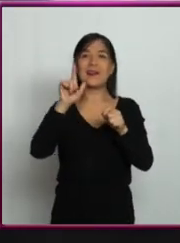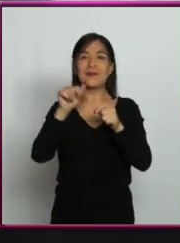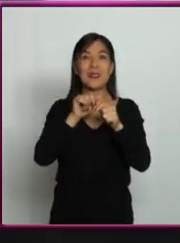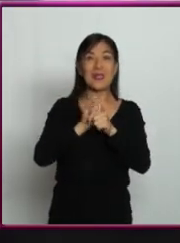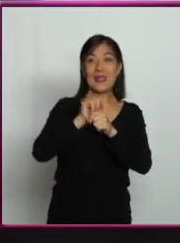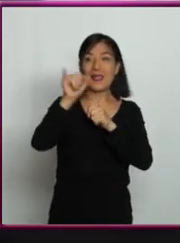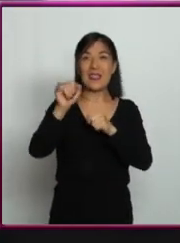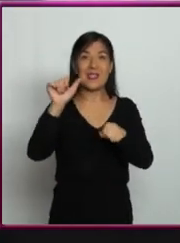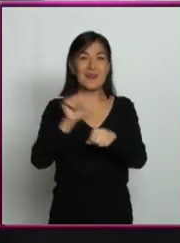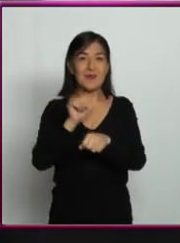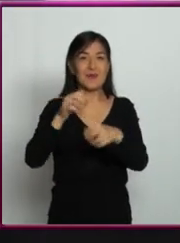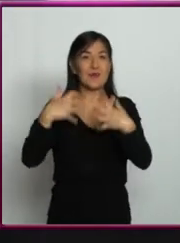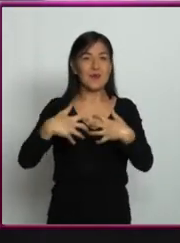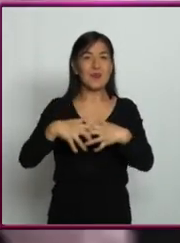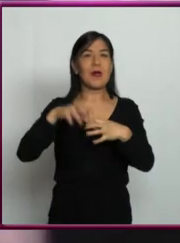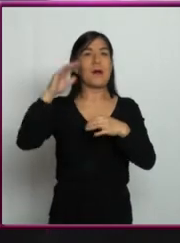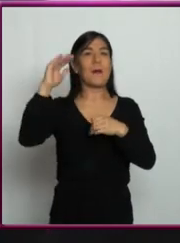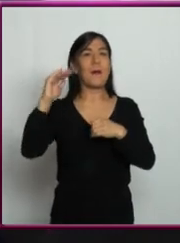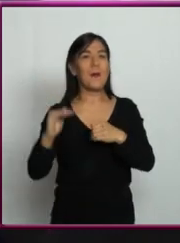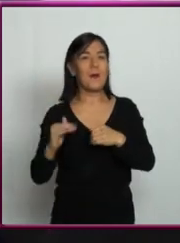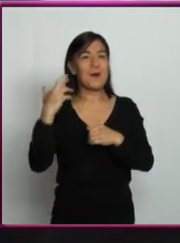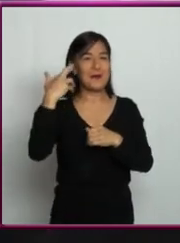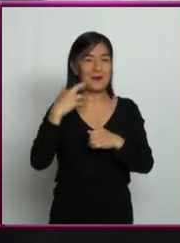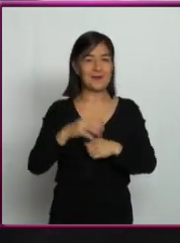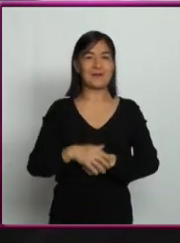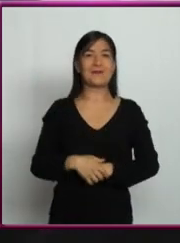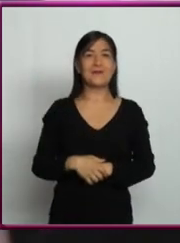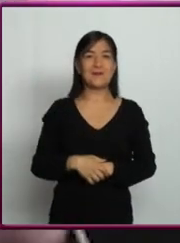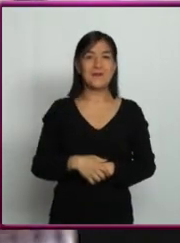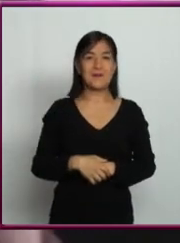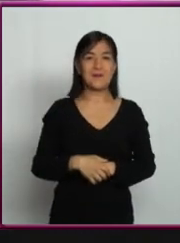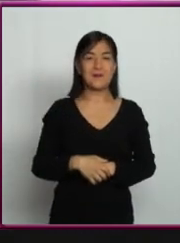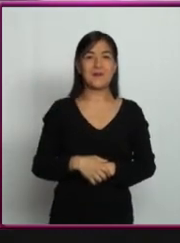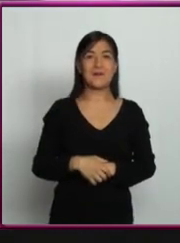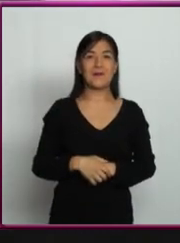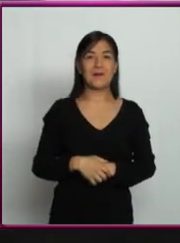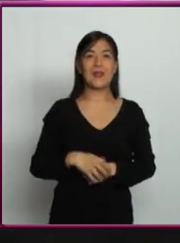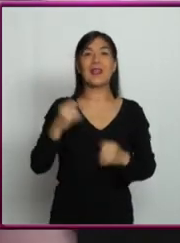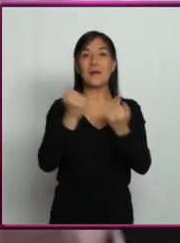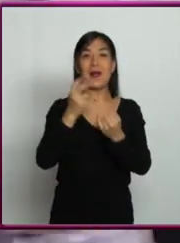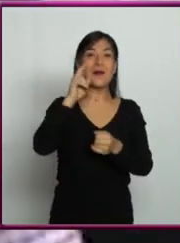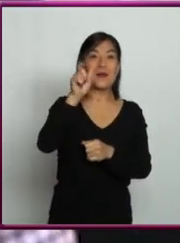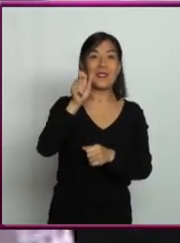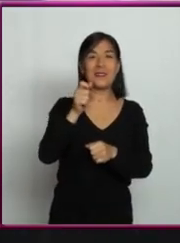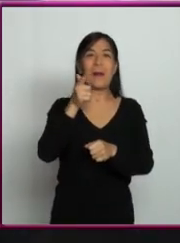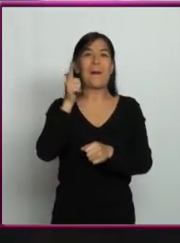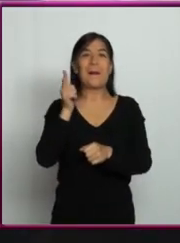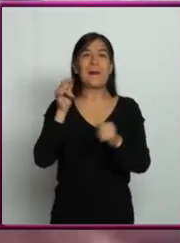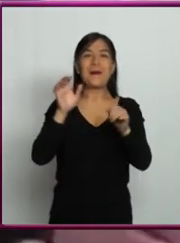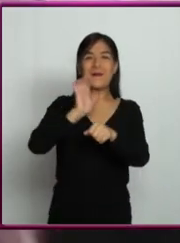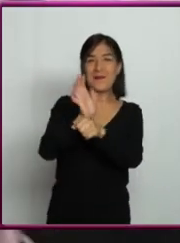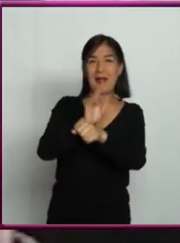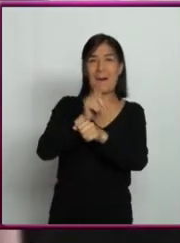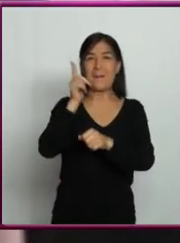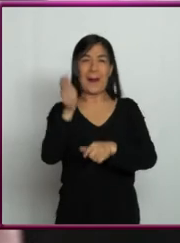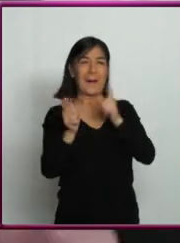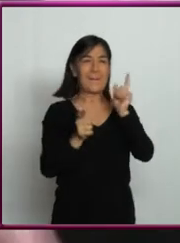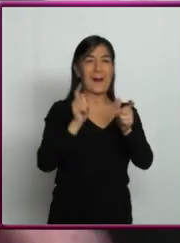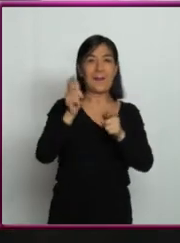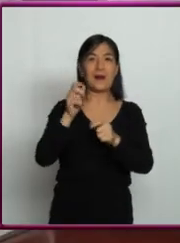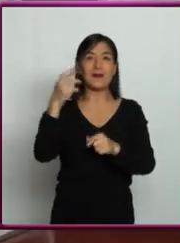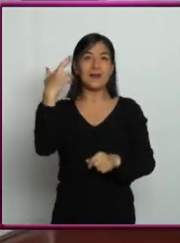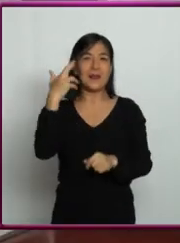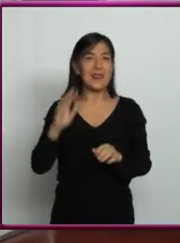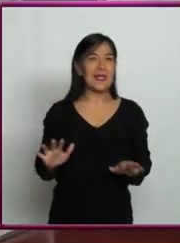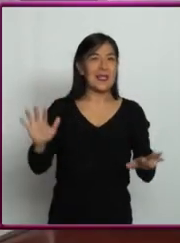Y cuando se aleja, se oye más bajo. O la bala en las películas. El cambio del sonido,